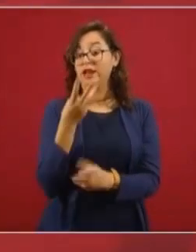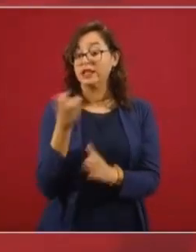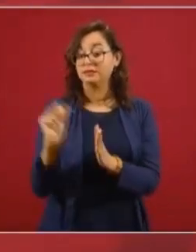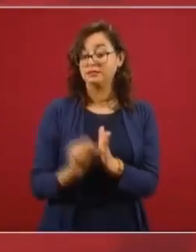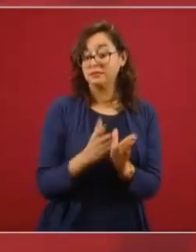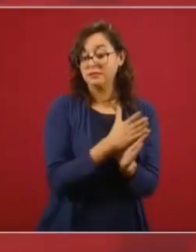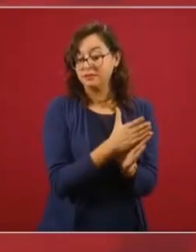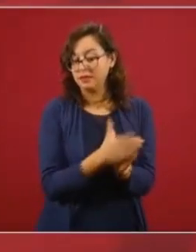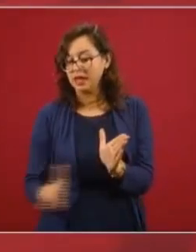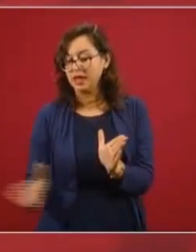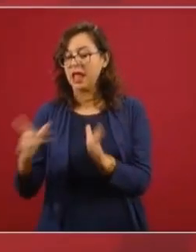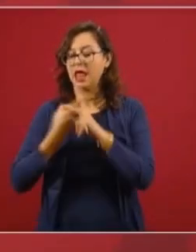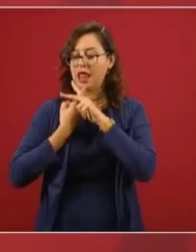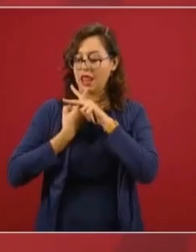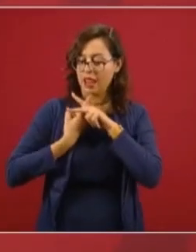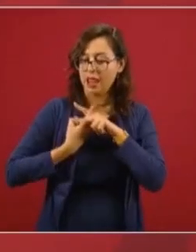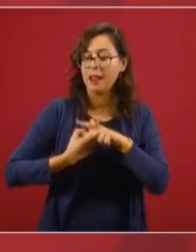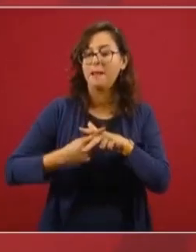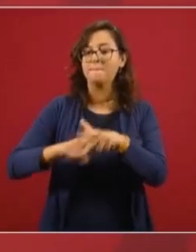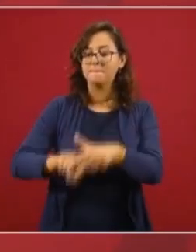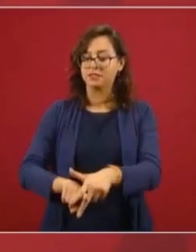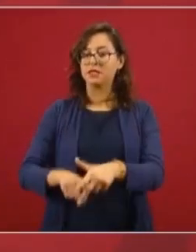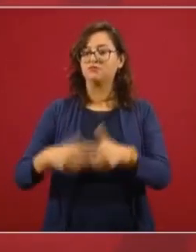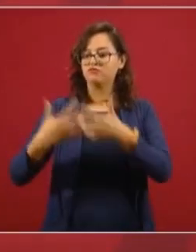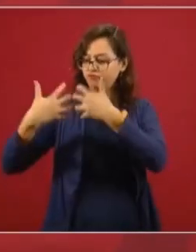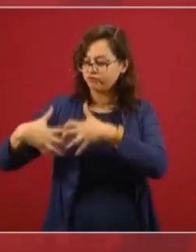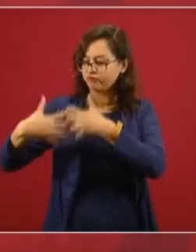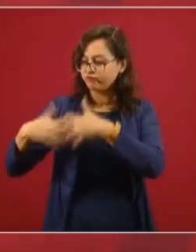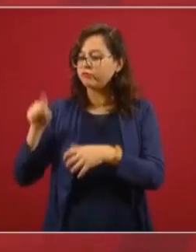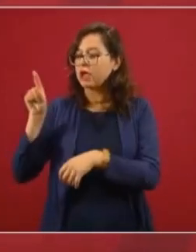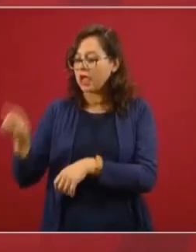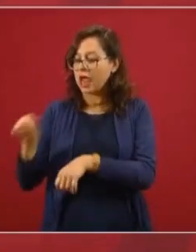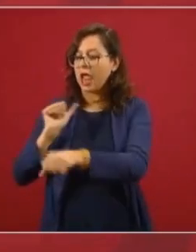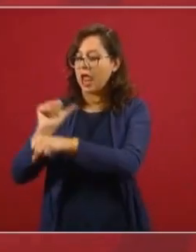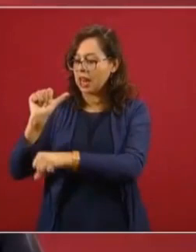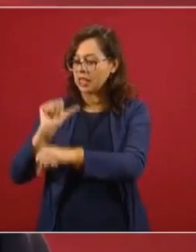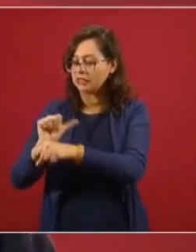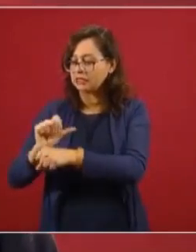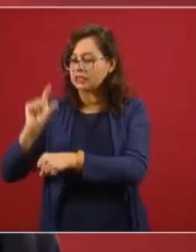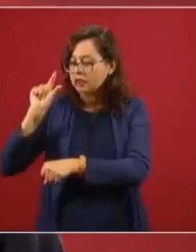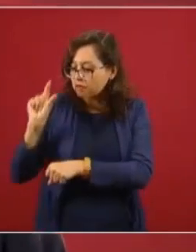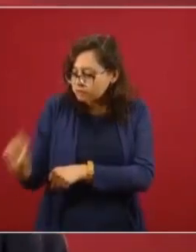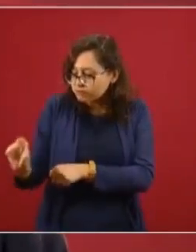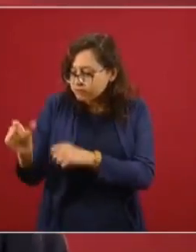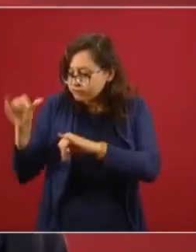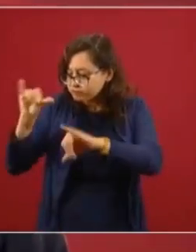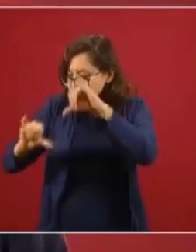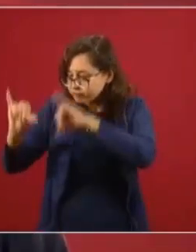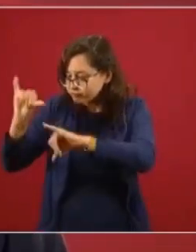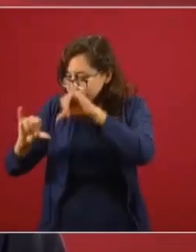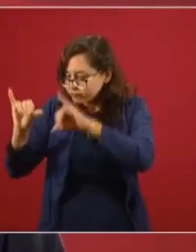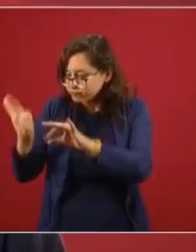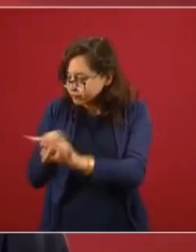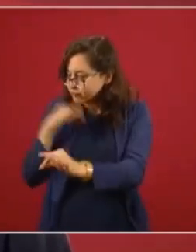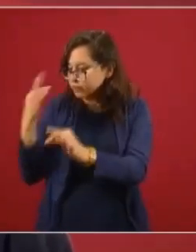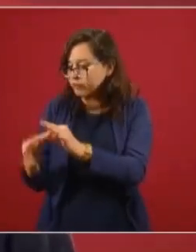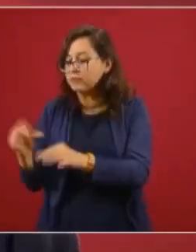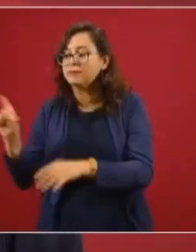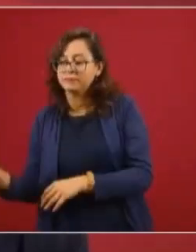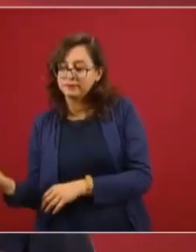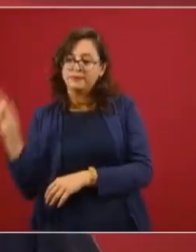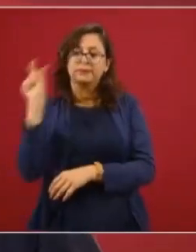donde la sustancia activa va a ser hecha en Argentina, exportada a México, para envasado terminado,